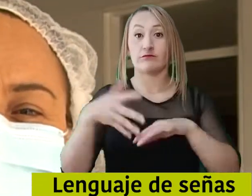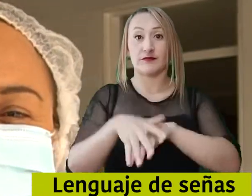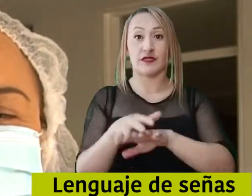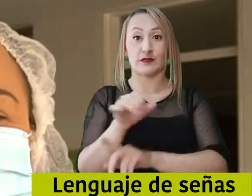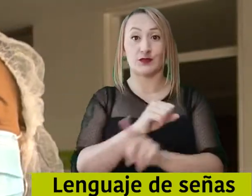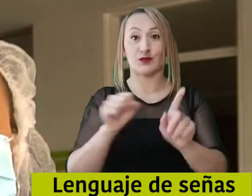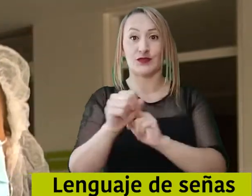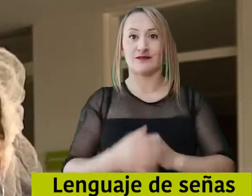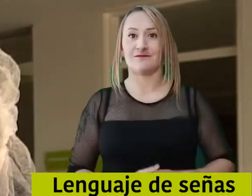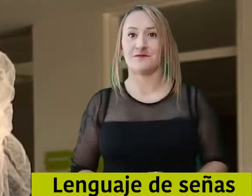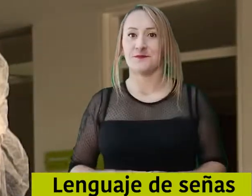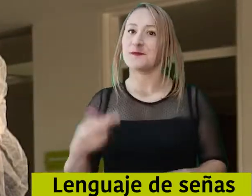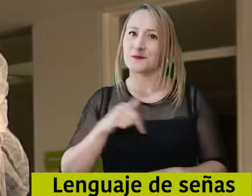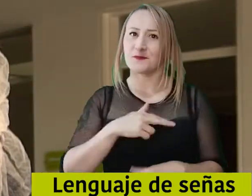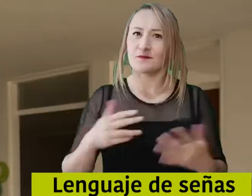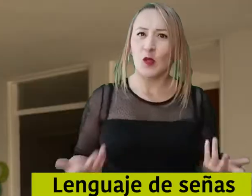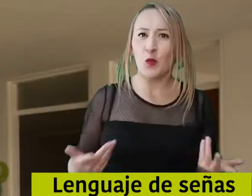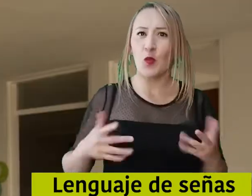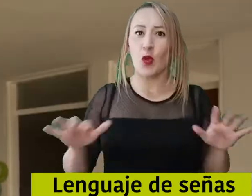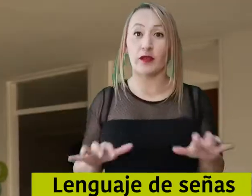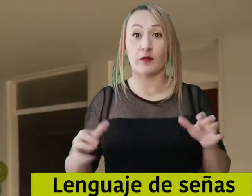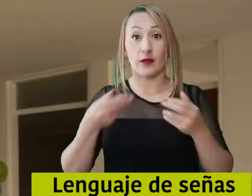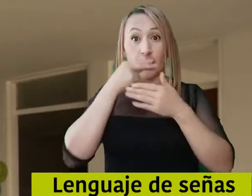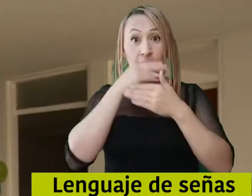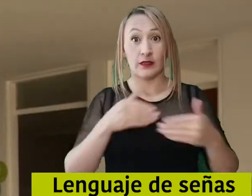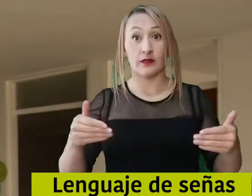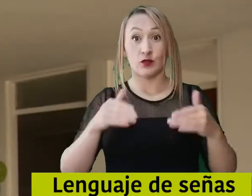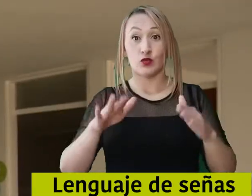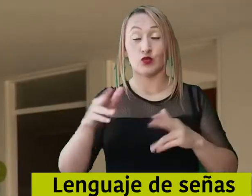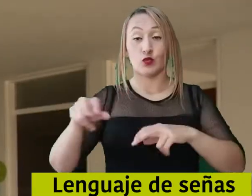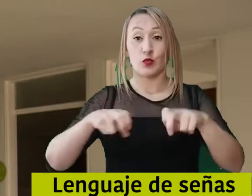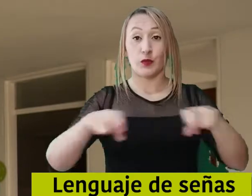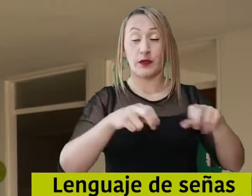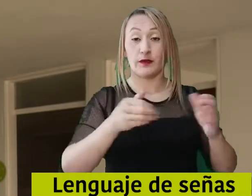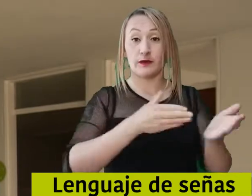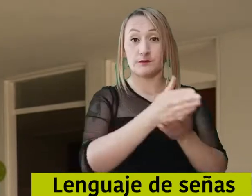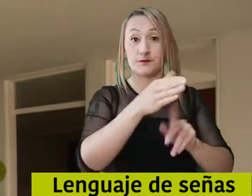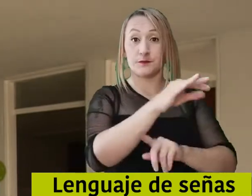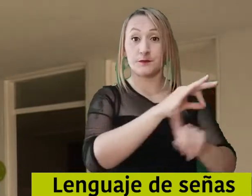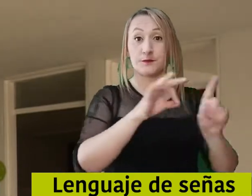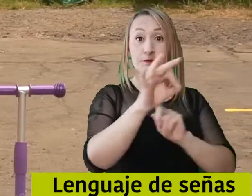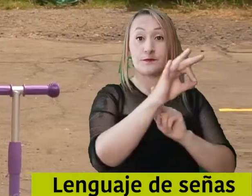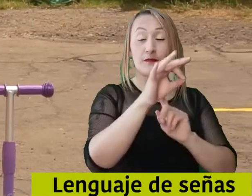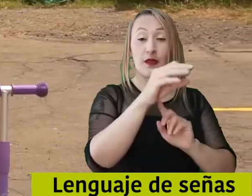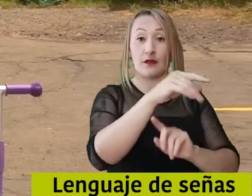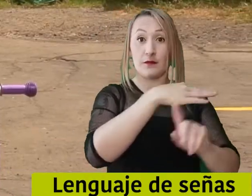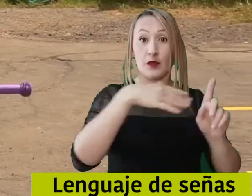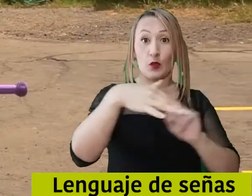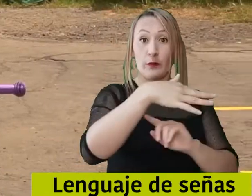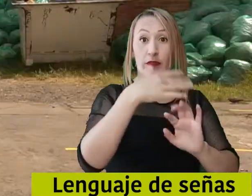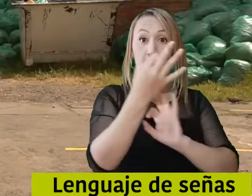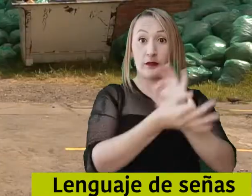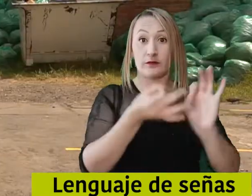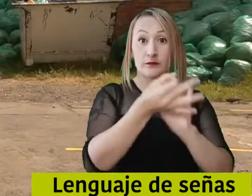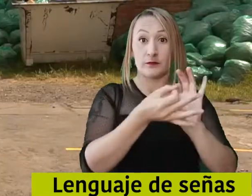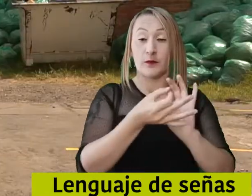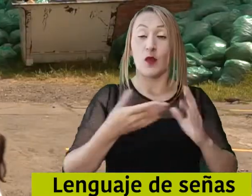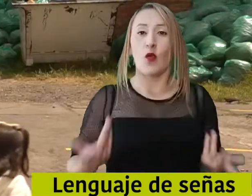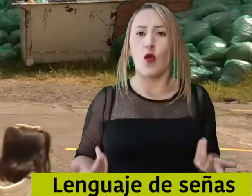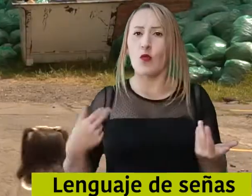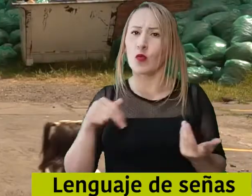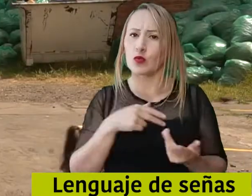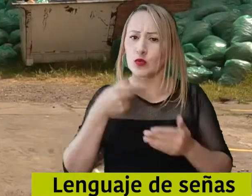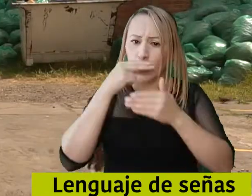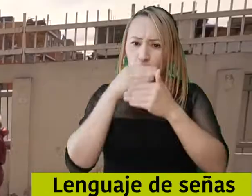que desde las niñas, los niños puedan entender la importancia de manejar la bicicleta